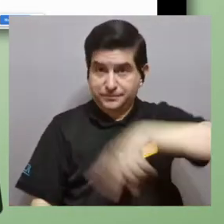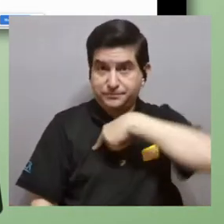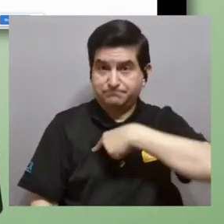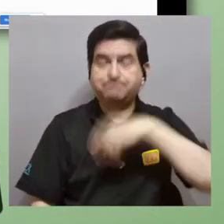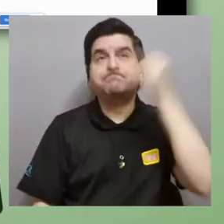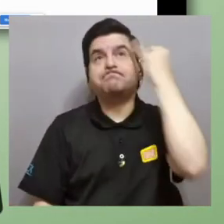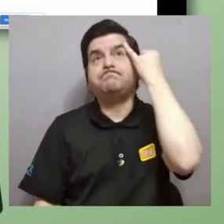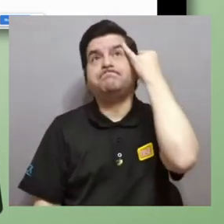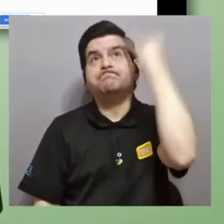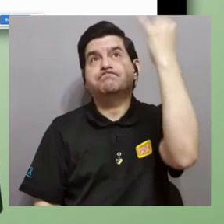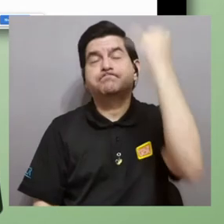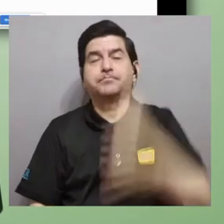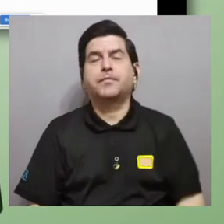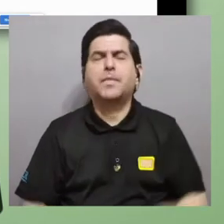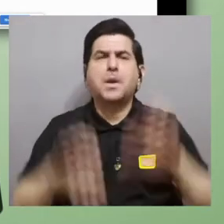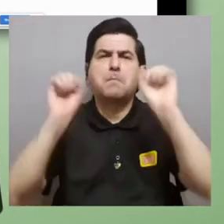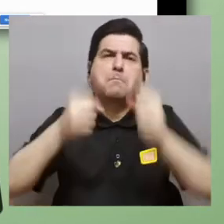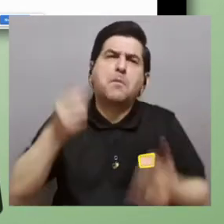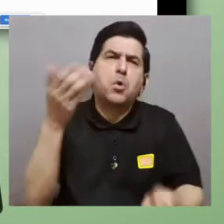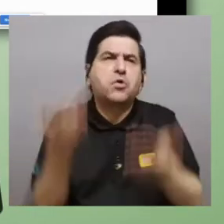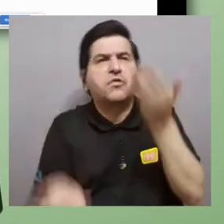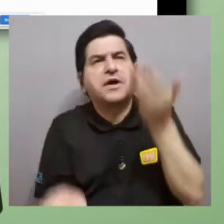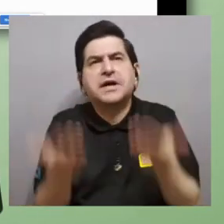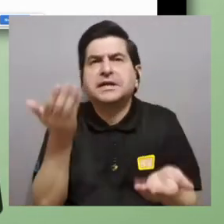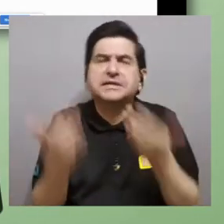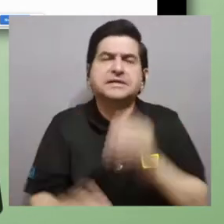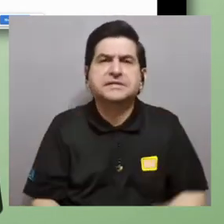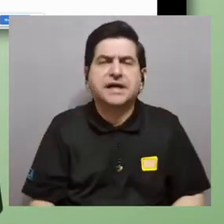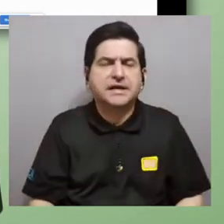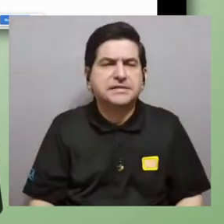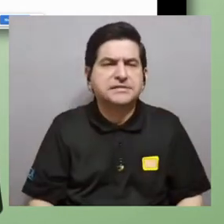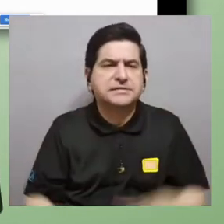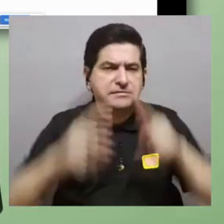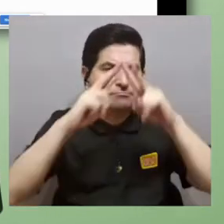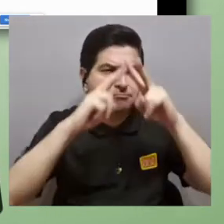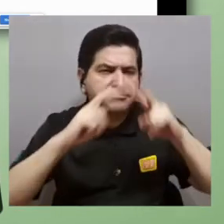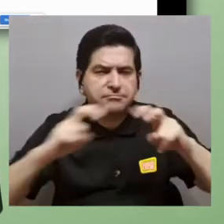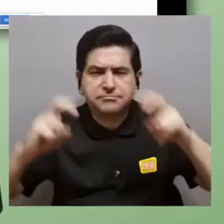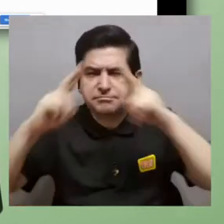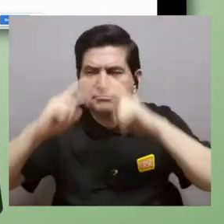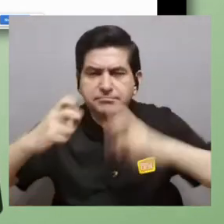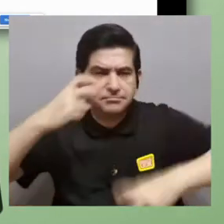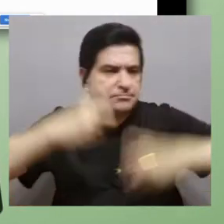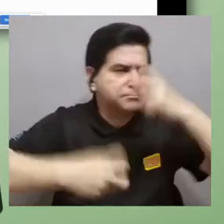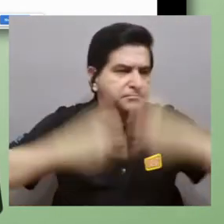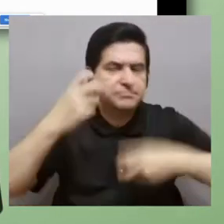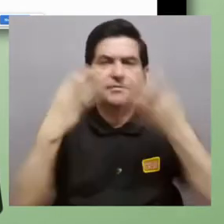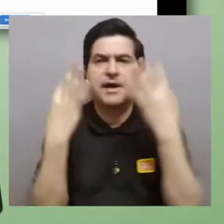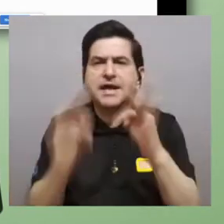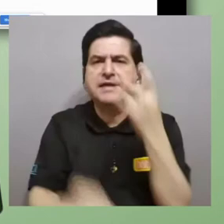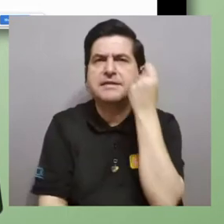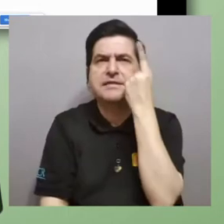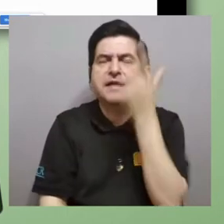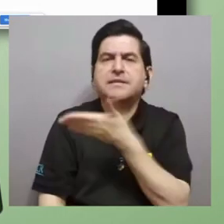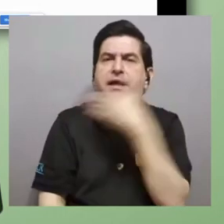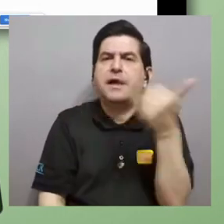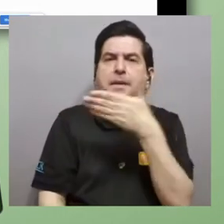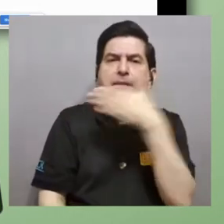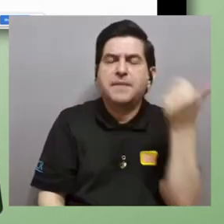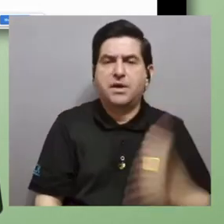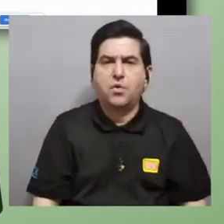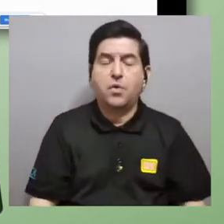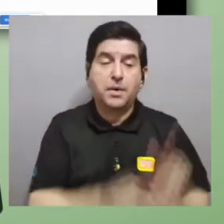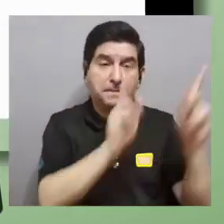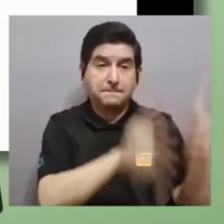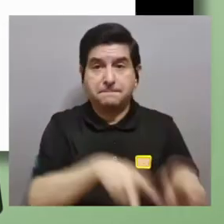a nosotros se nos ocurrió que podíamos explorar este problema y tratar de entender mejor